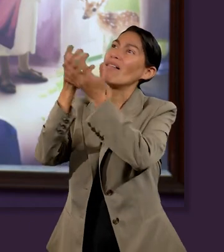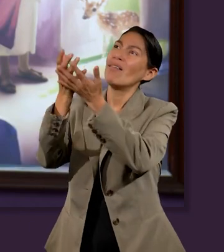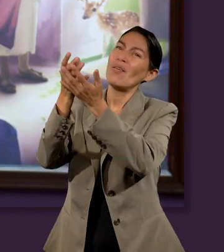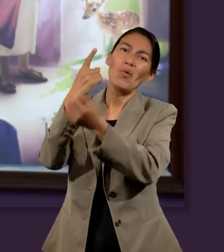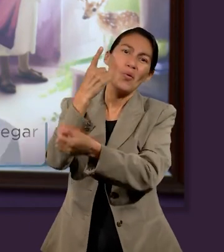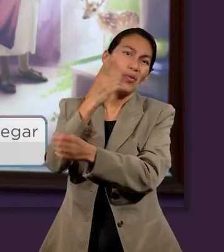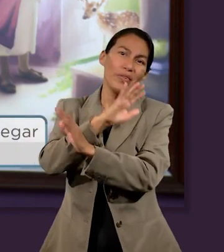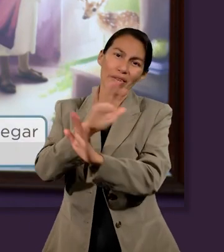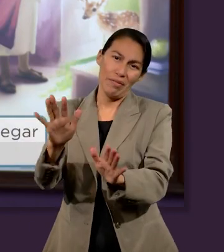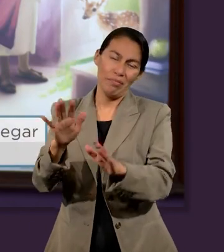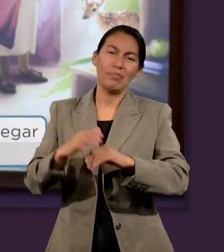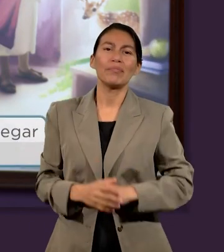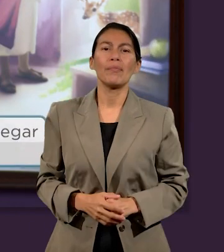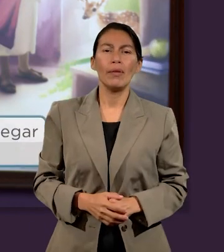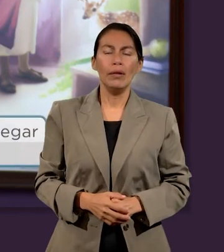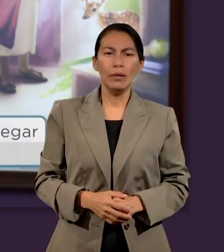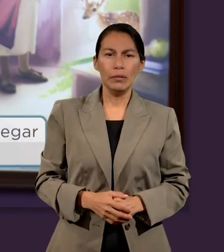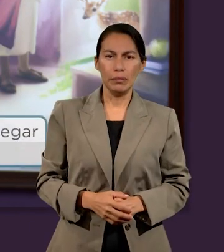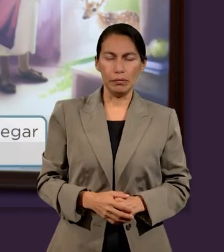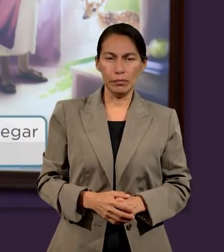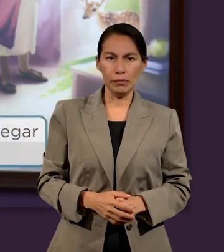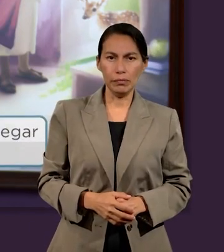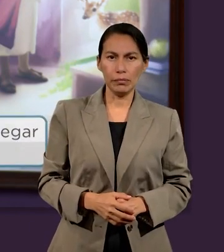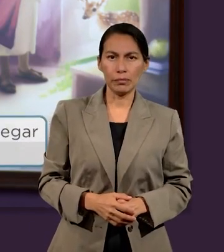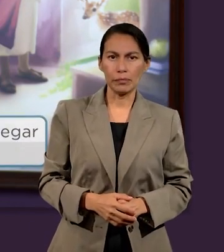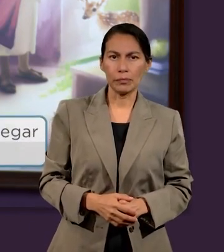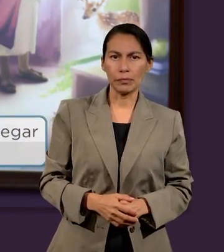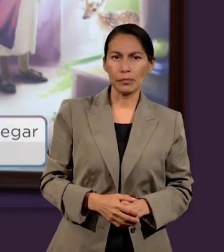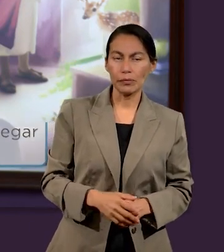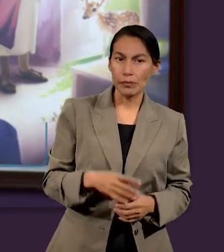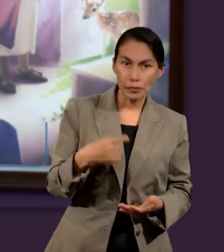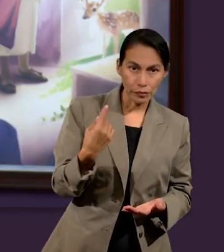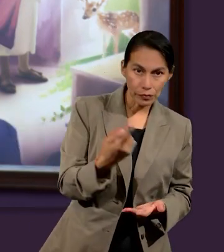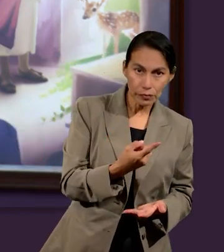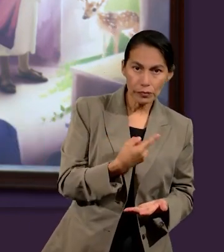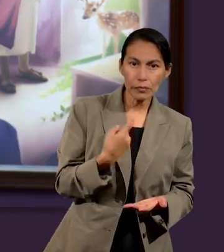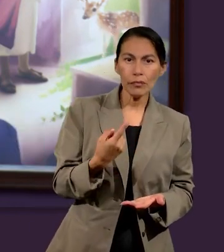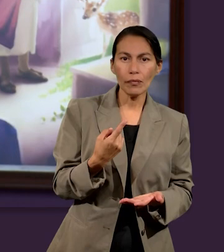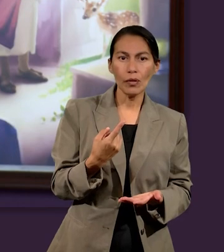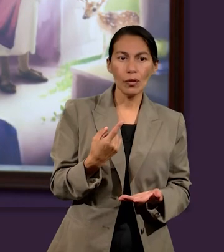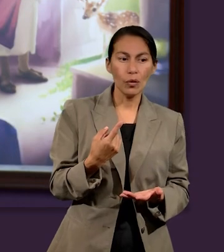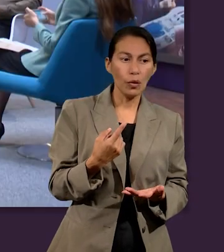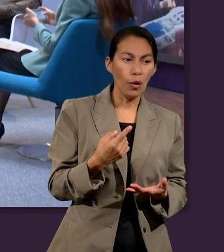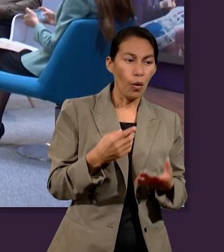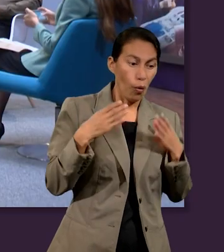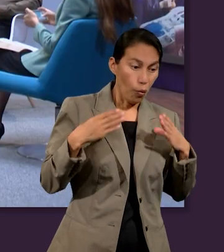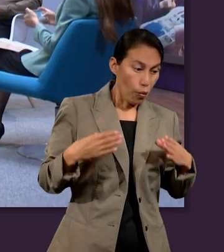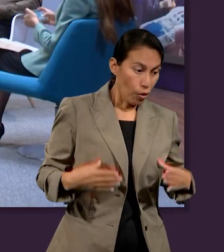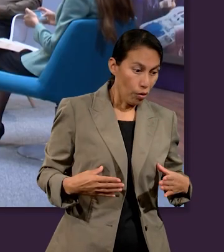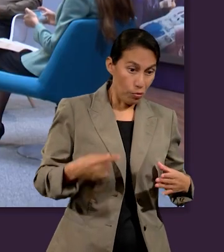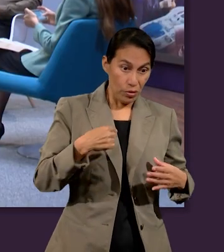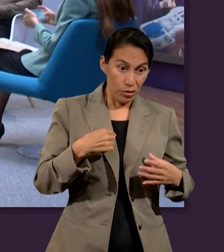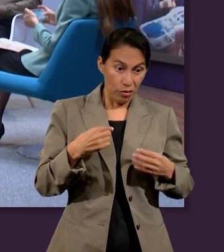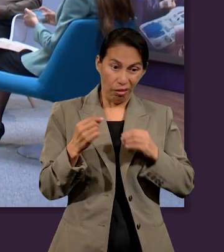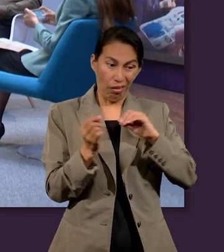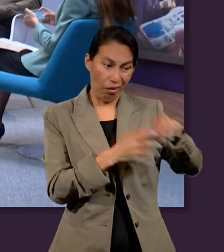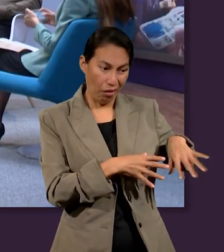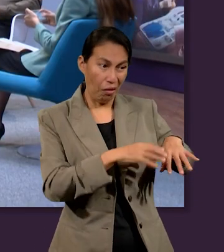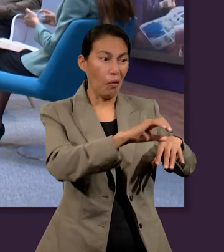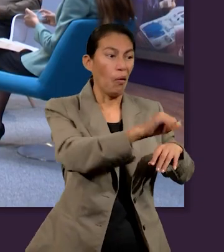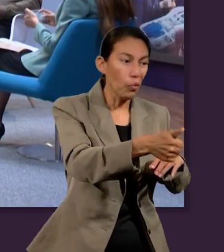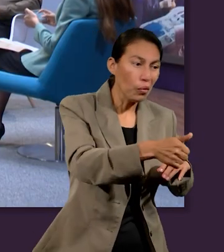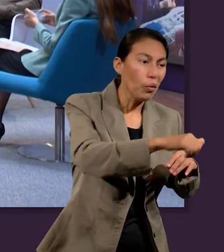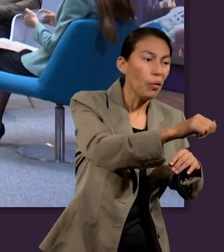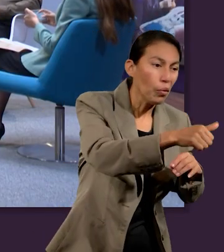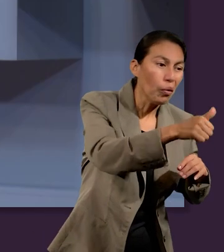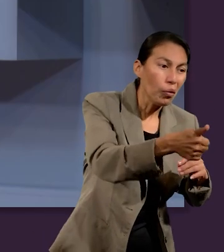La oportunidad de entregar nuestro corazón a Jesús es uno y nada más. Y además, si pudiéramos